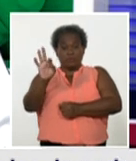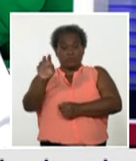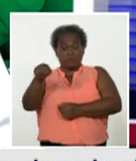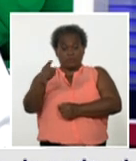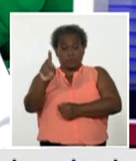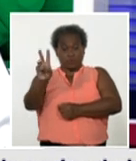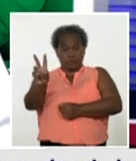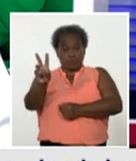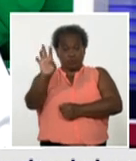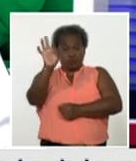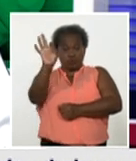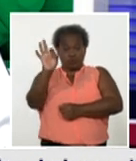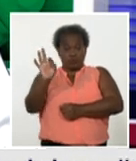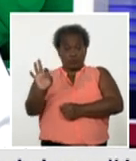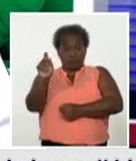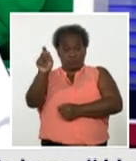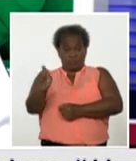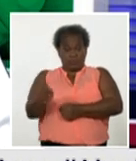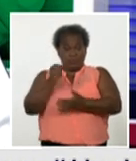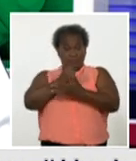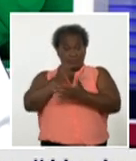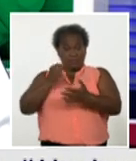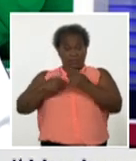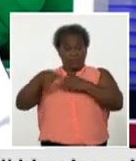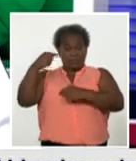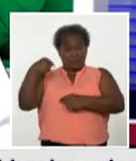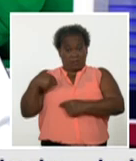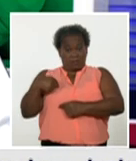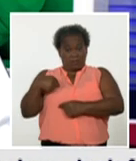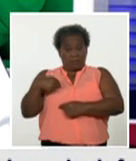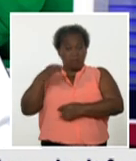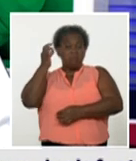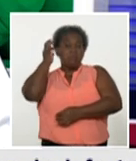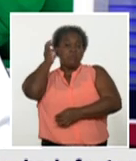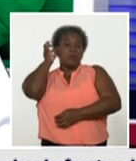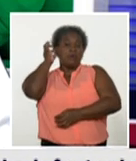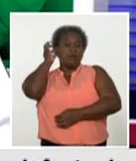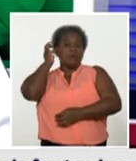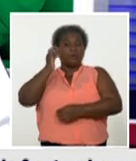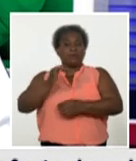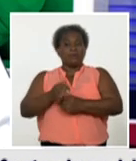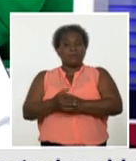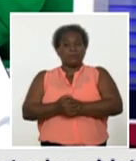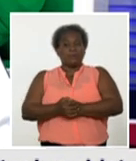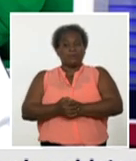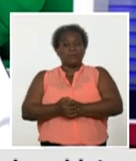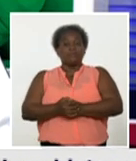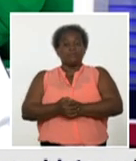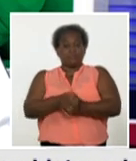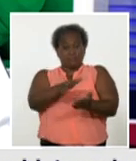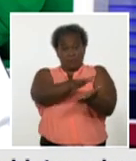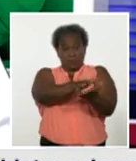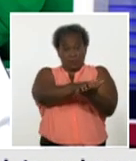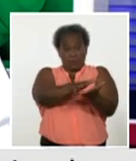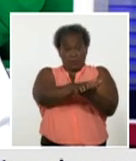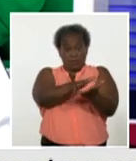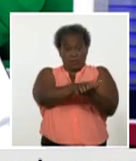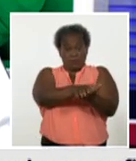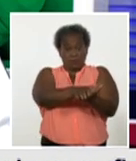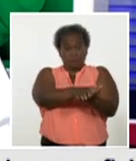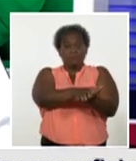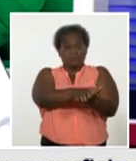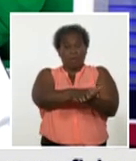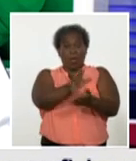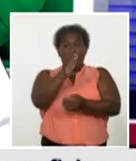de todos los casos diagnosticados ayer del sexo femenino. Sin embargo, en el acumulado, el sexo